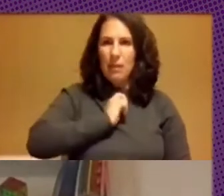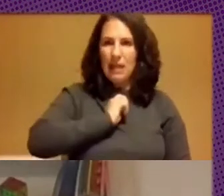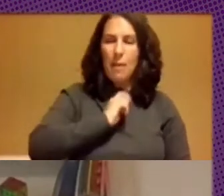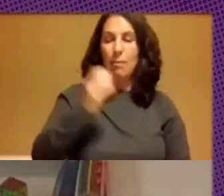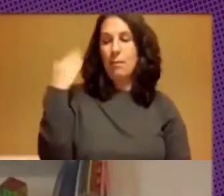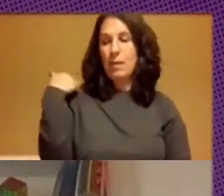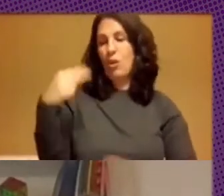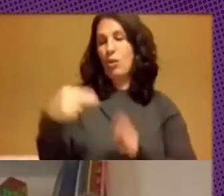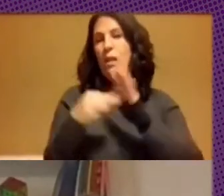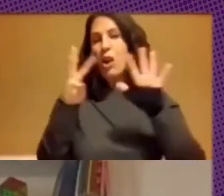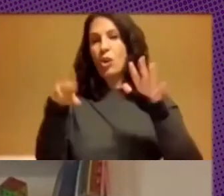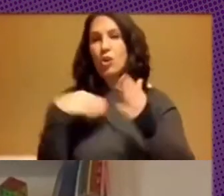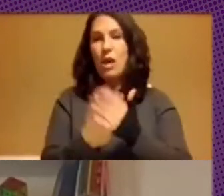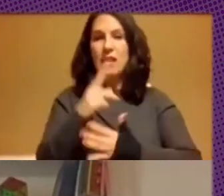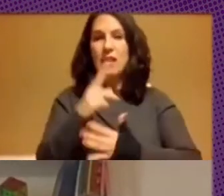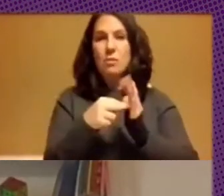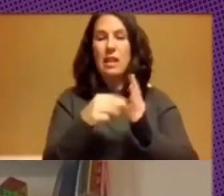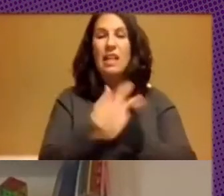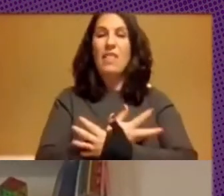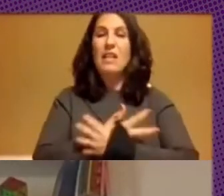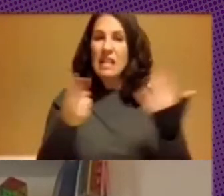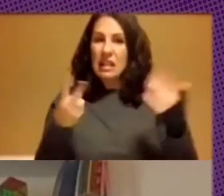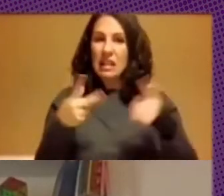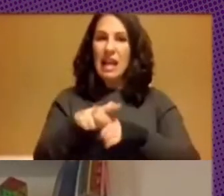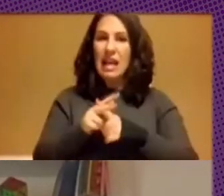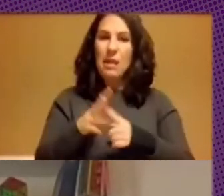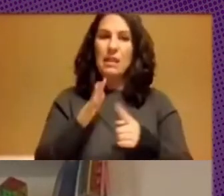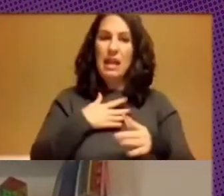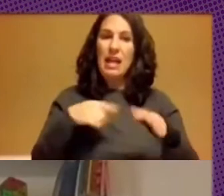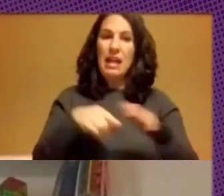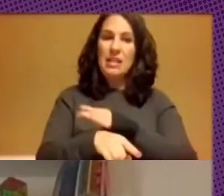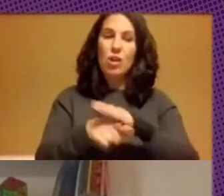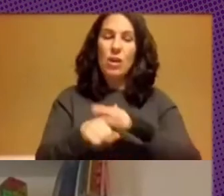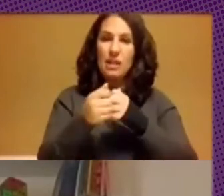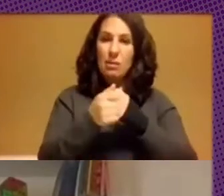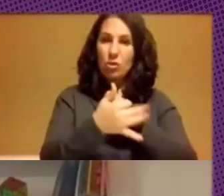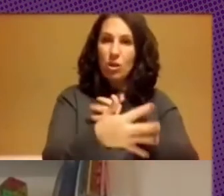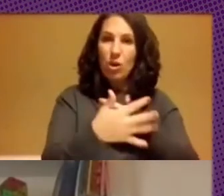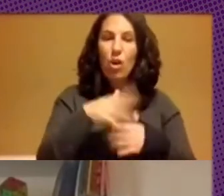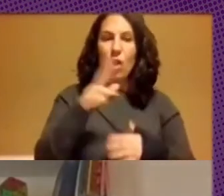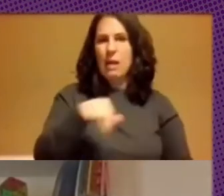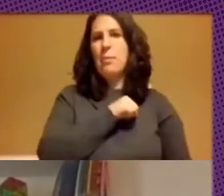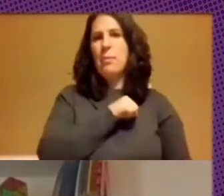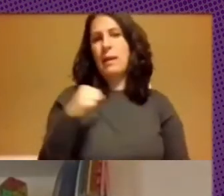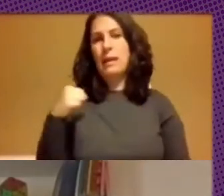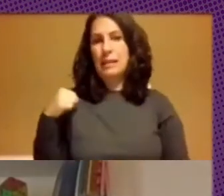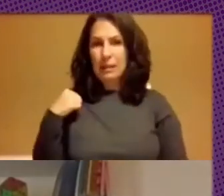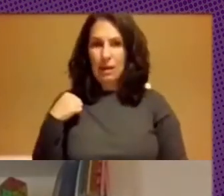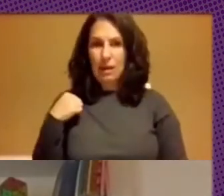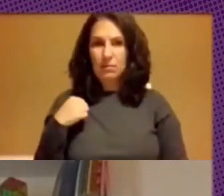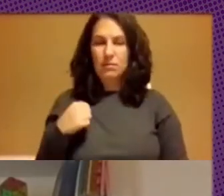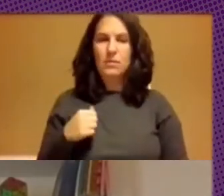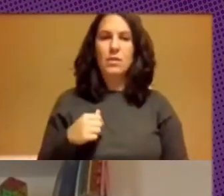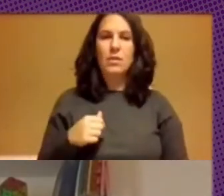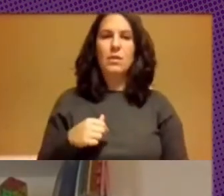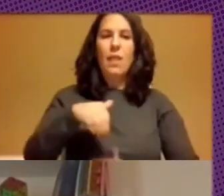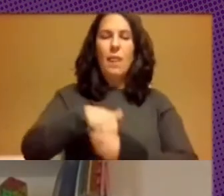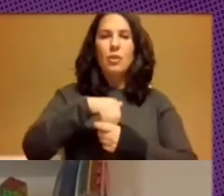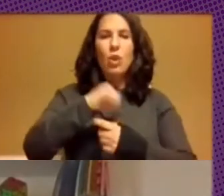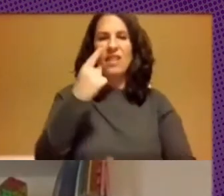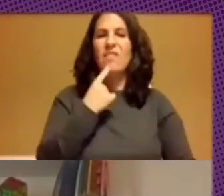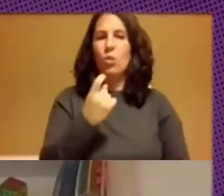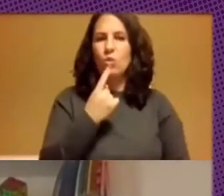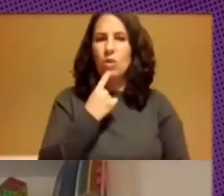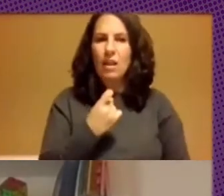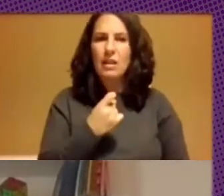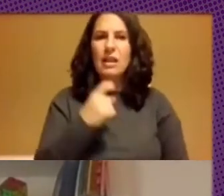hasta 2017 la herramienta en la que gestionábamos el repositorio era una herramienta privativa con una serie de dificultades además